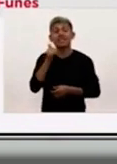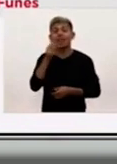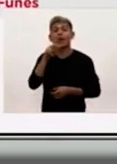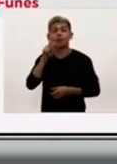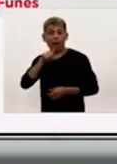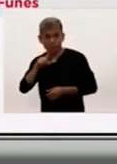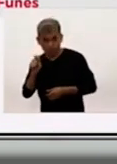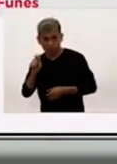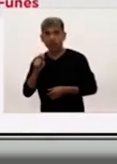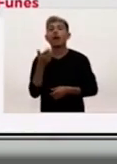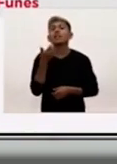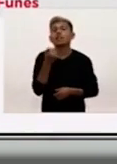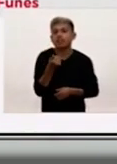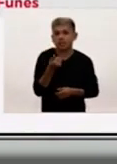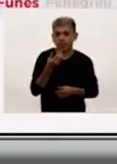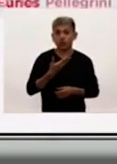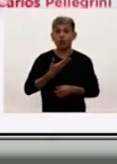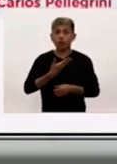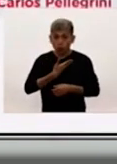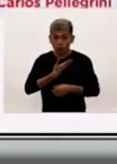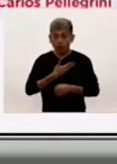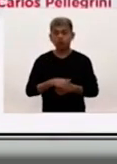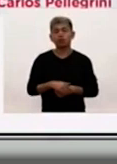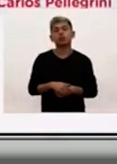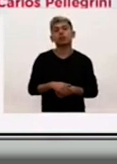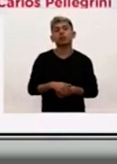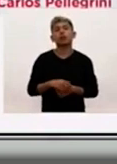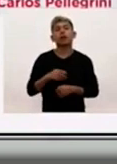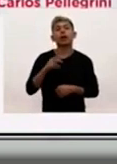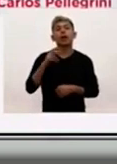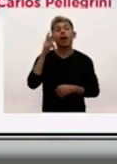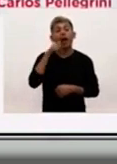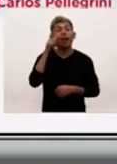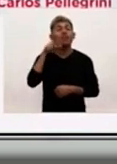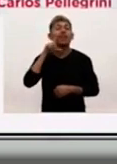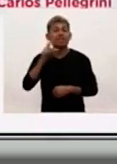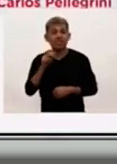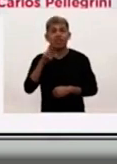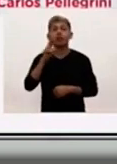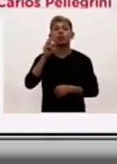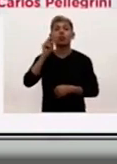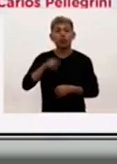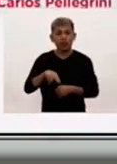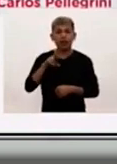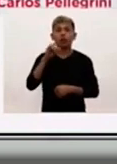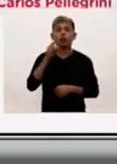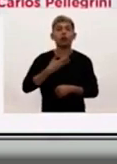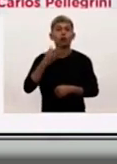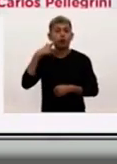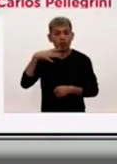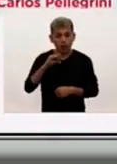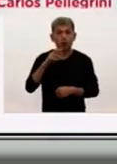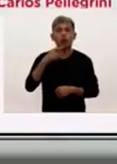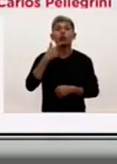con 6 casos en la localidad de Funes, Elvesia, Roldán, Rufino, San